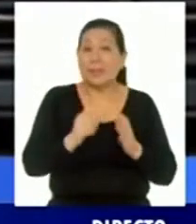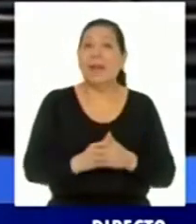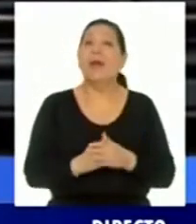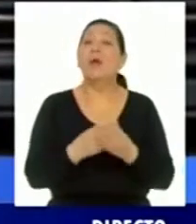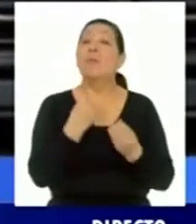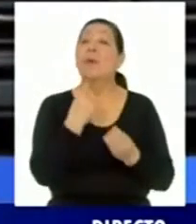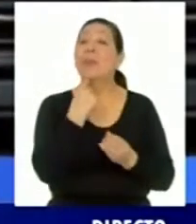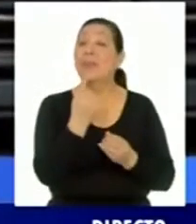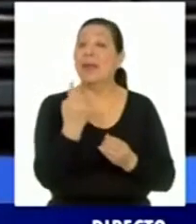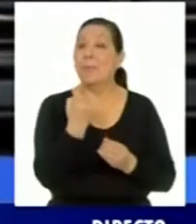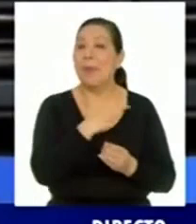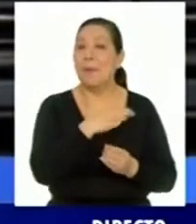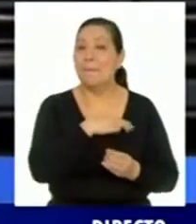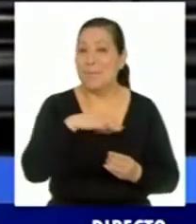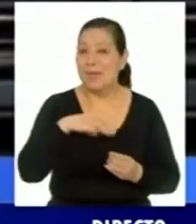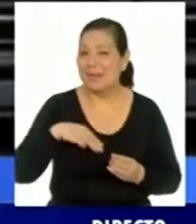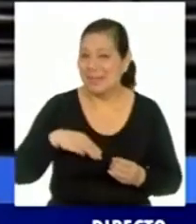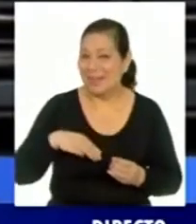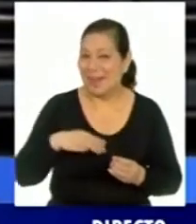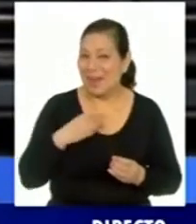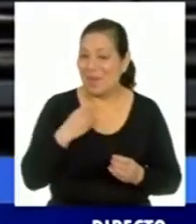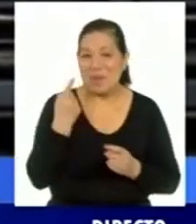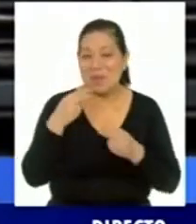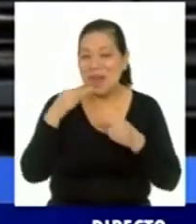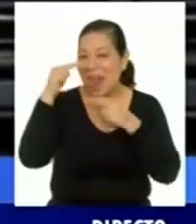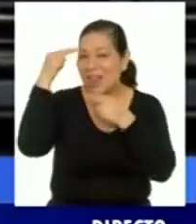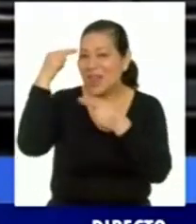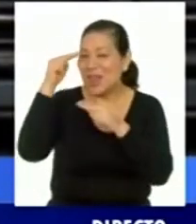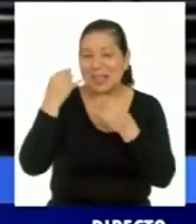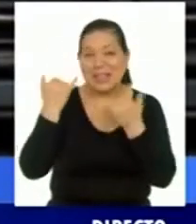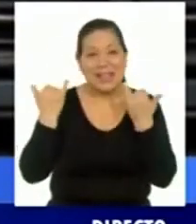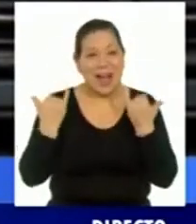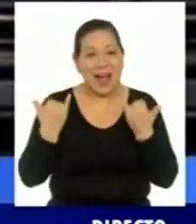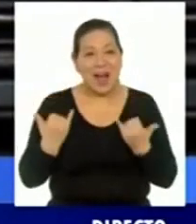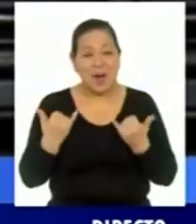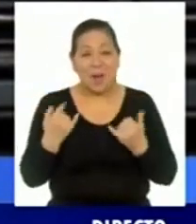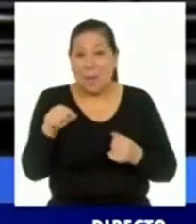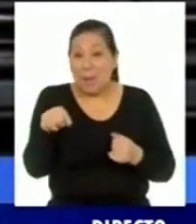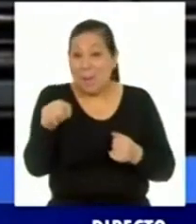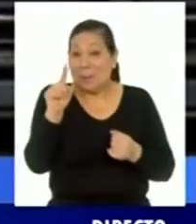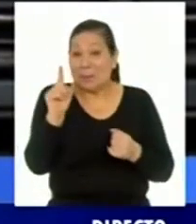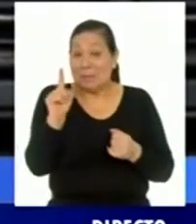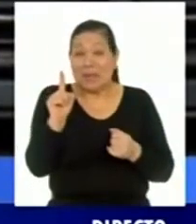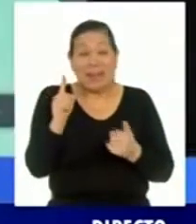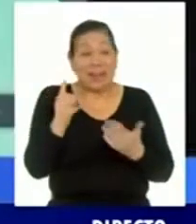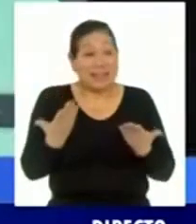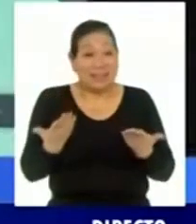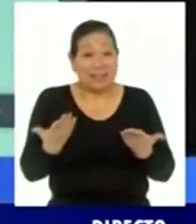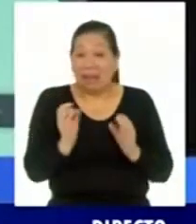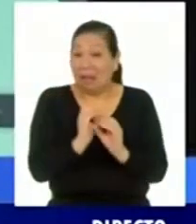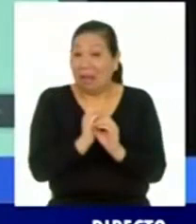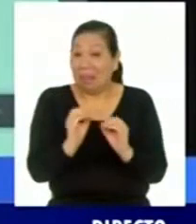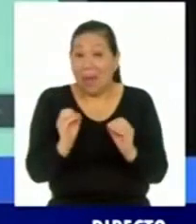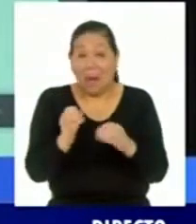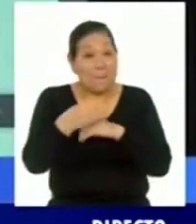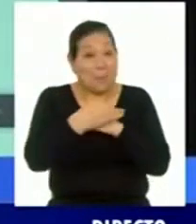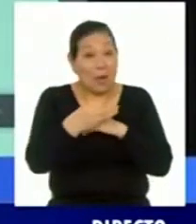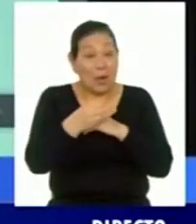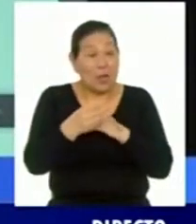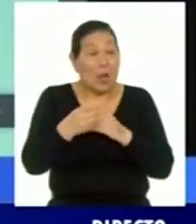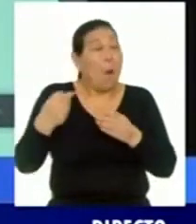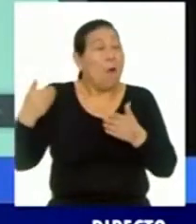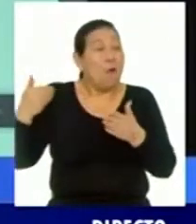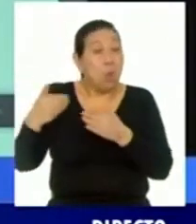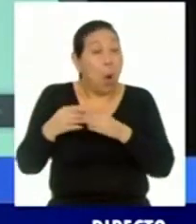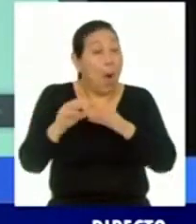Tal como lo dijo la Premier, la buena noticia es que en este momento, por primera vez, no tenemos ninguna provincia a nivel